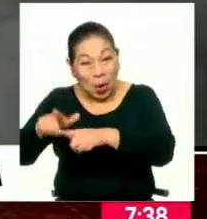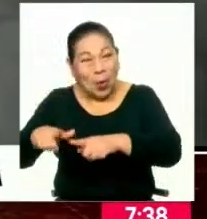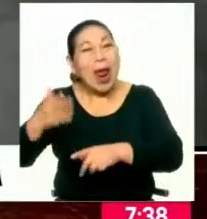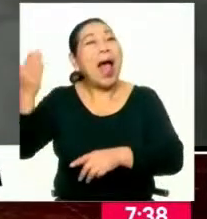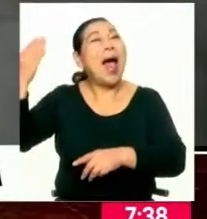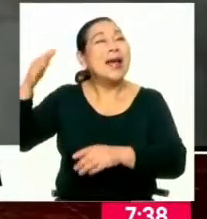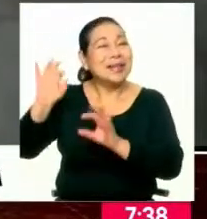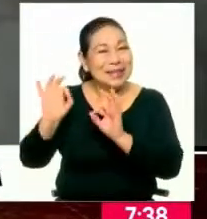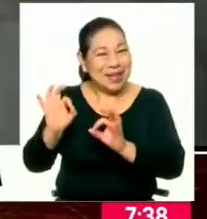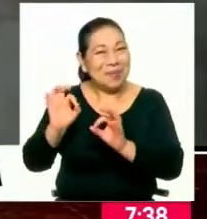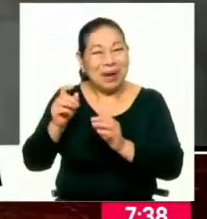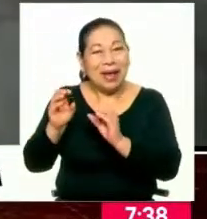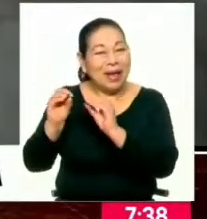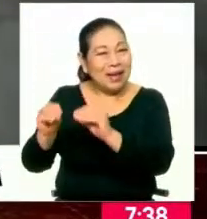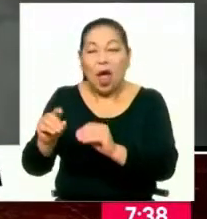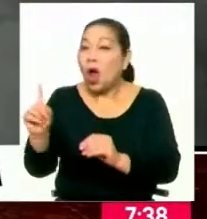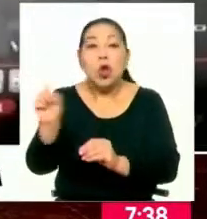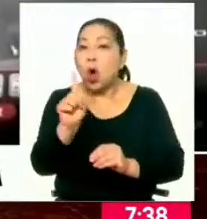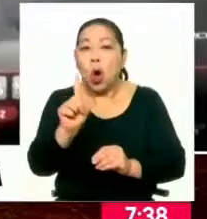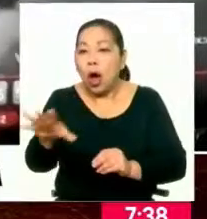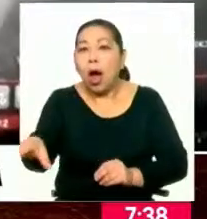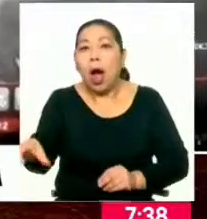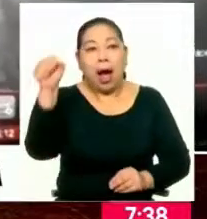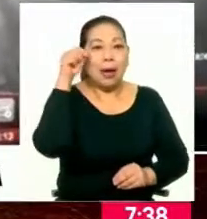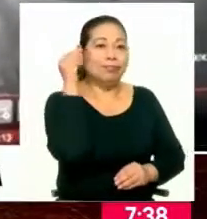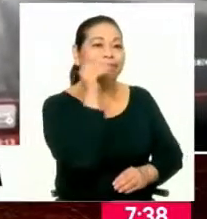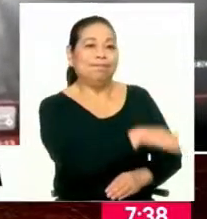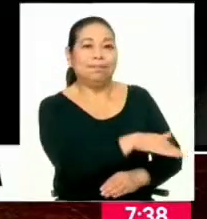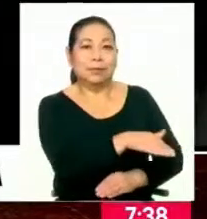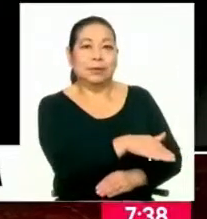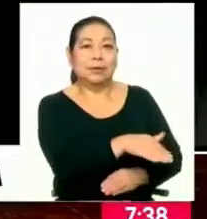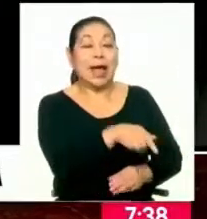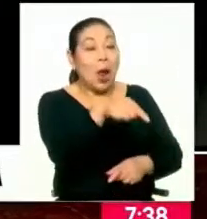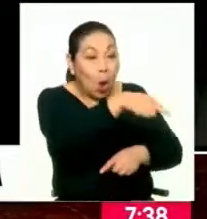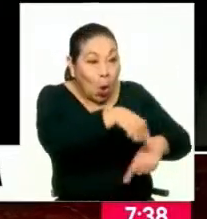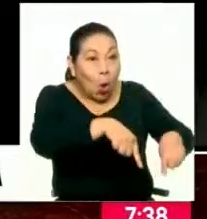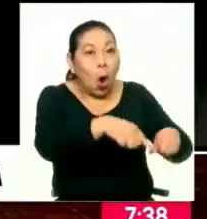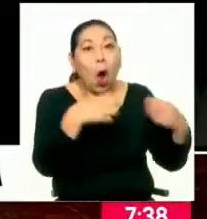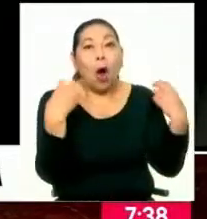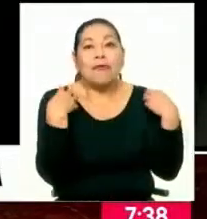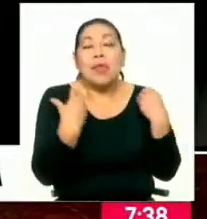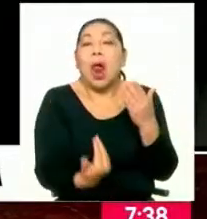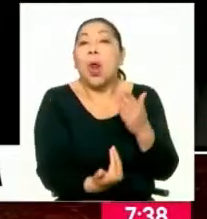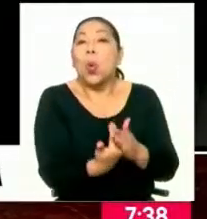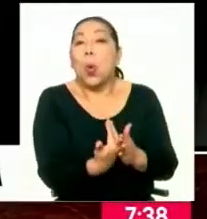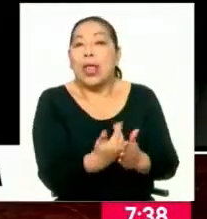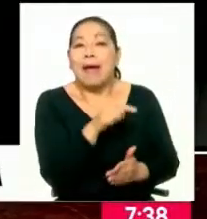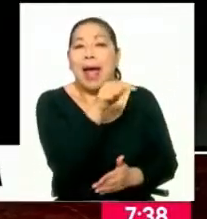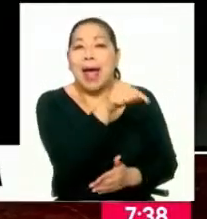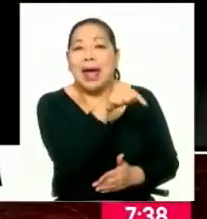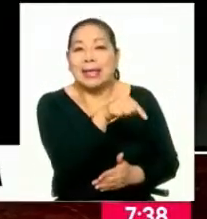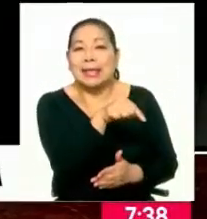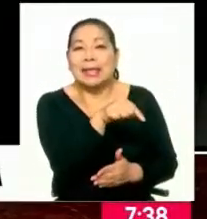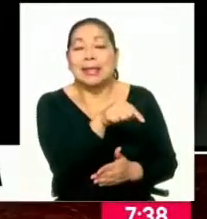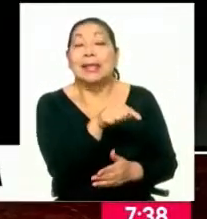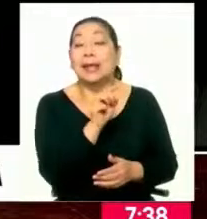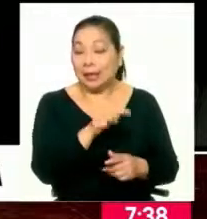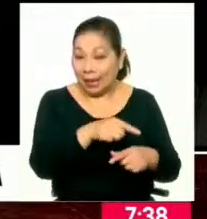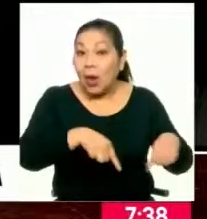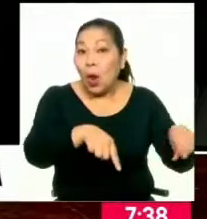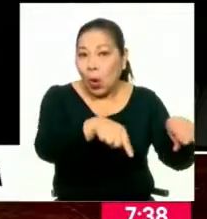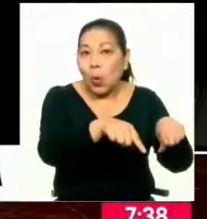sucede a nivel nacional, sino va a ser llevado directamente a la unidad de flagrancia del porvenir. Y allí,